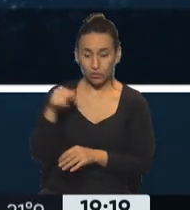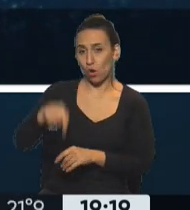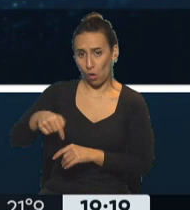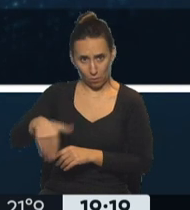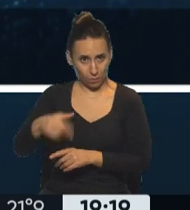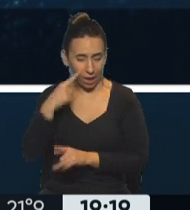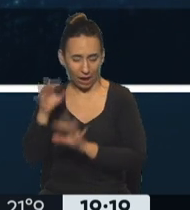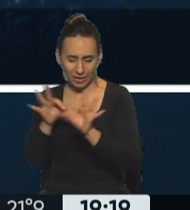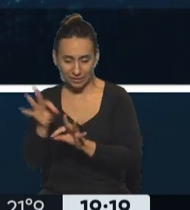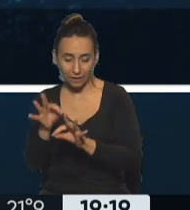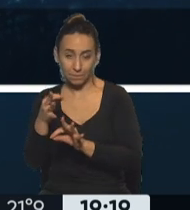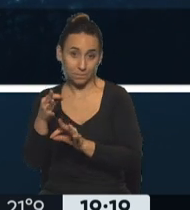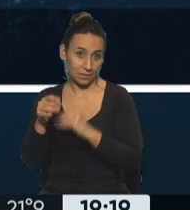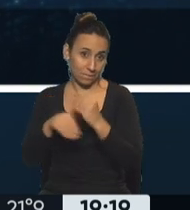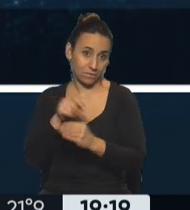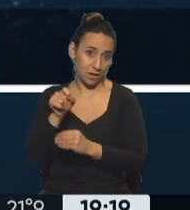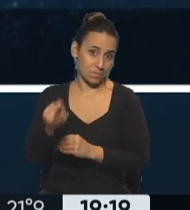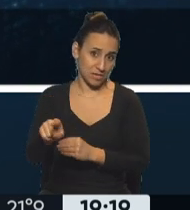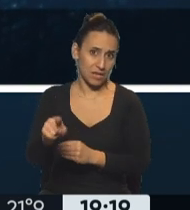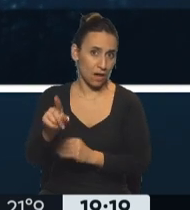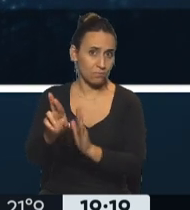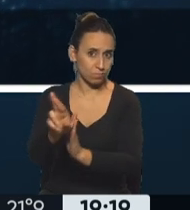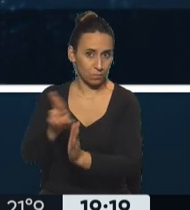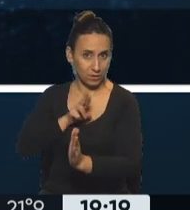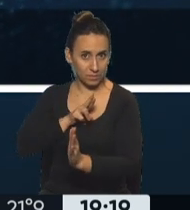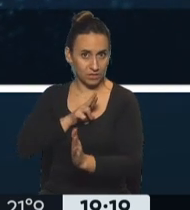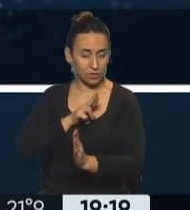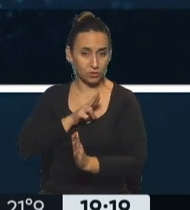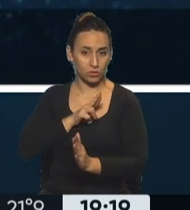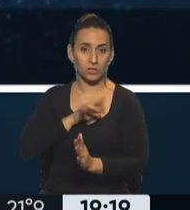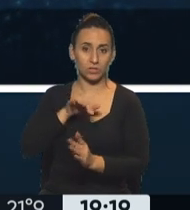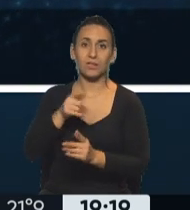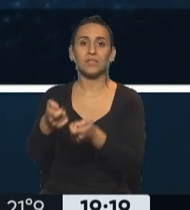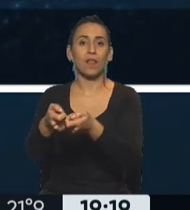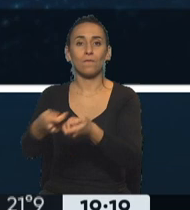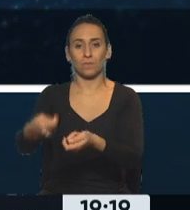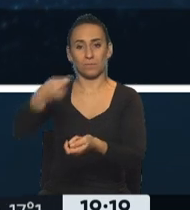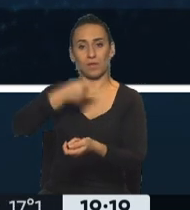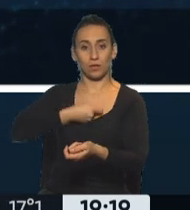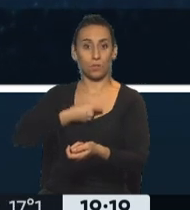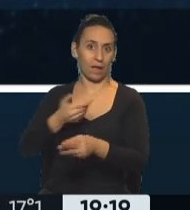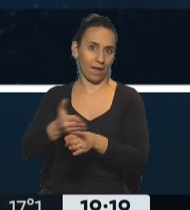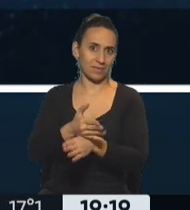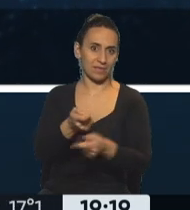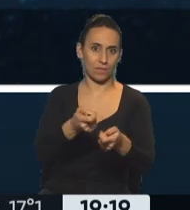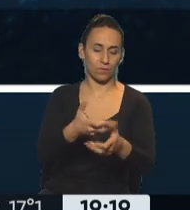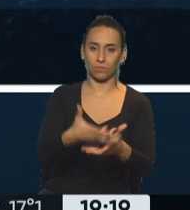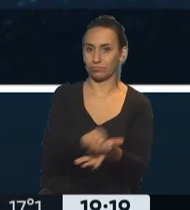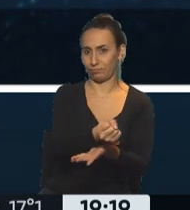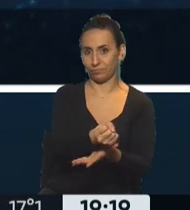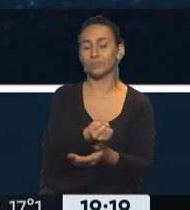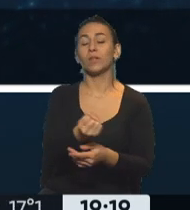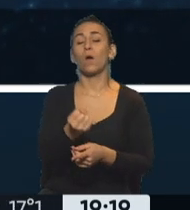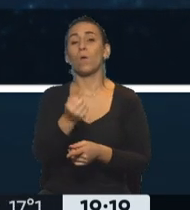La familia de Guillermo me autorizó y me hizo entrega del teléfono que estaba incautado previamente y el momento de recibir